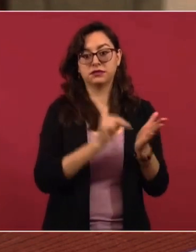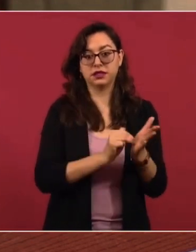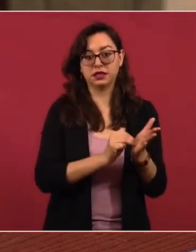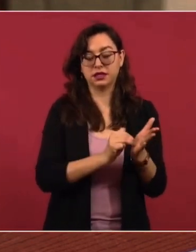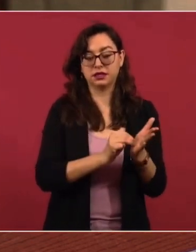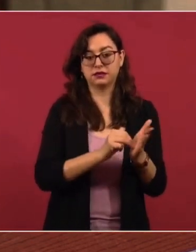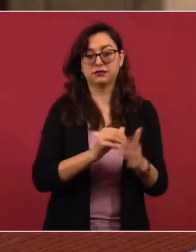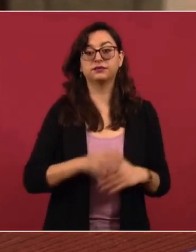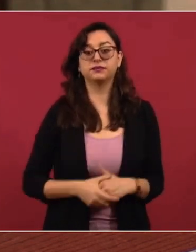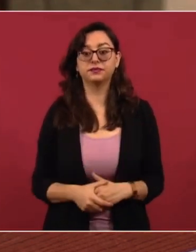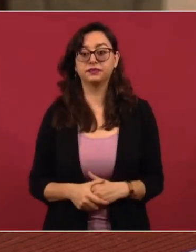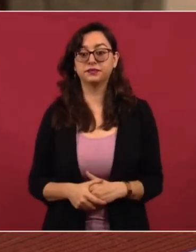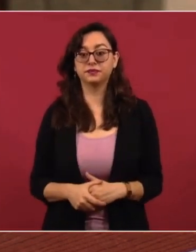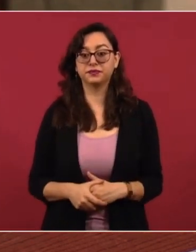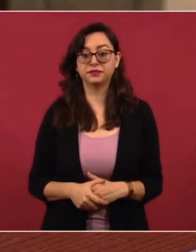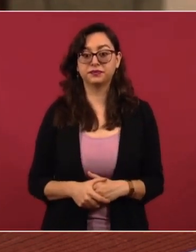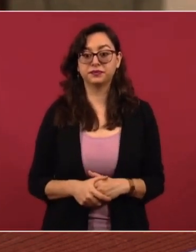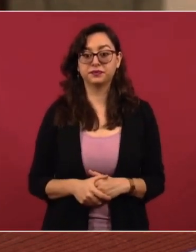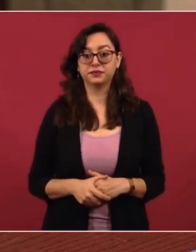Eso es todo.